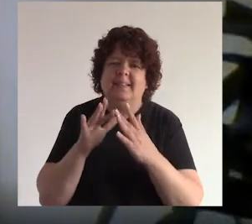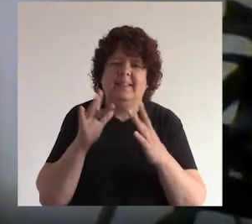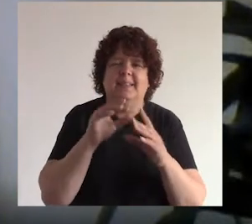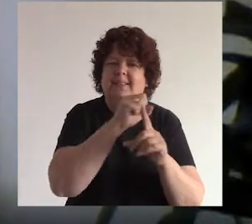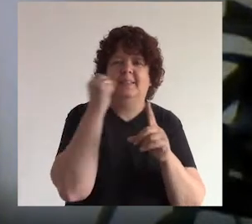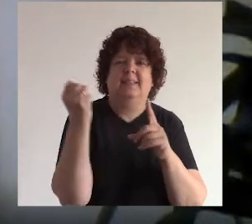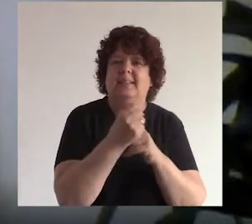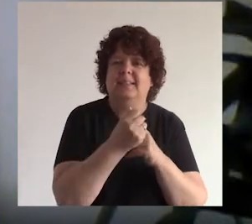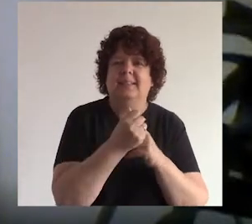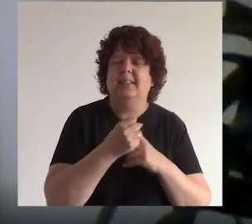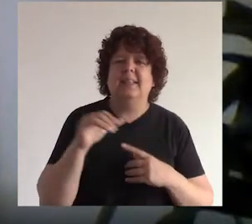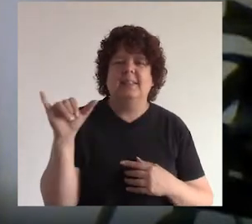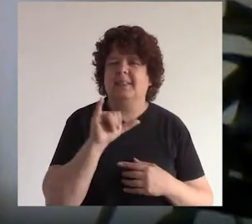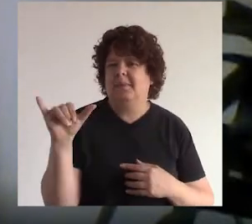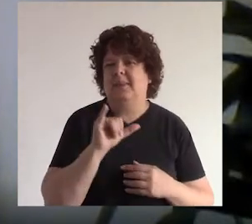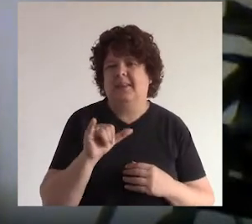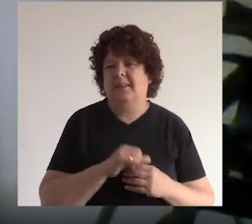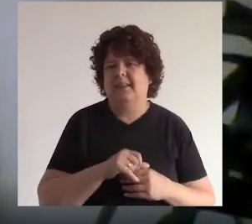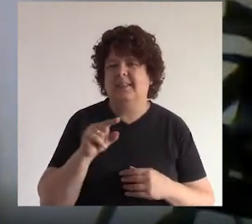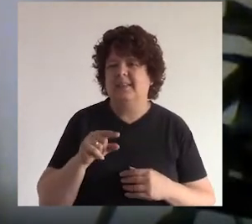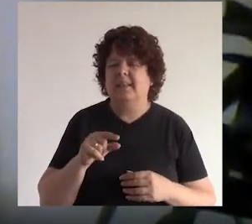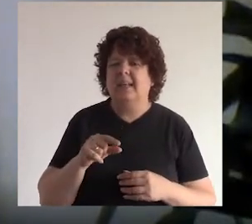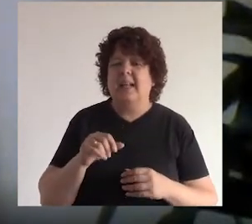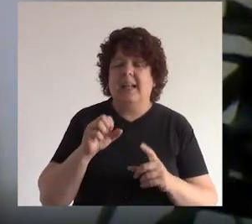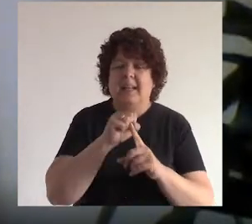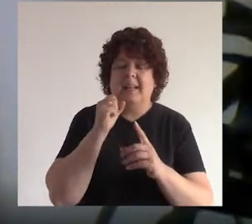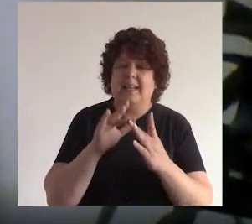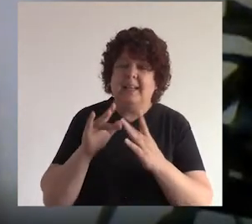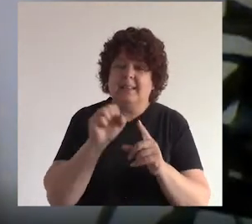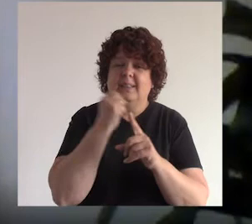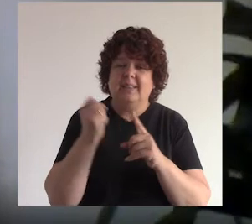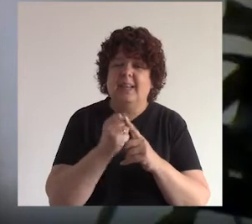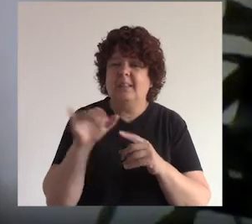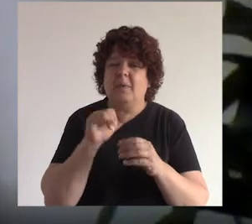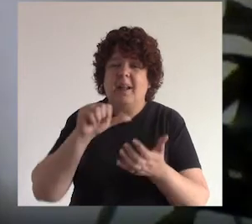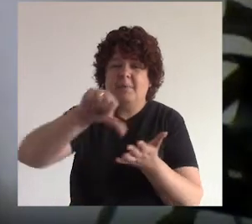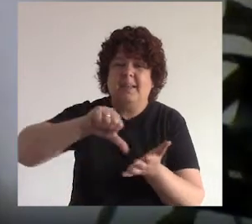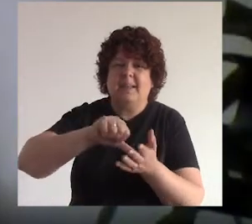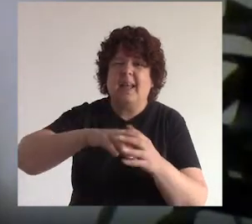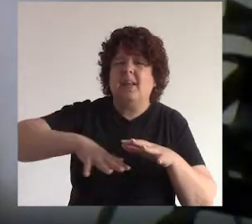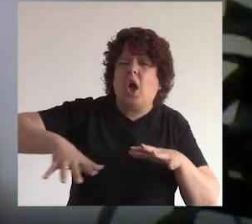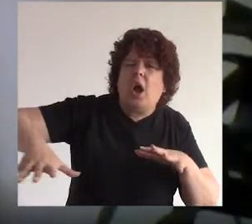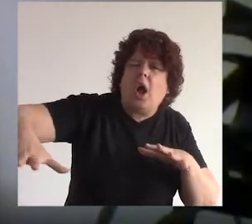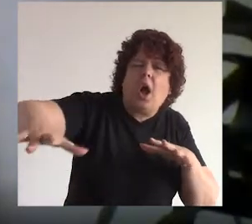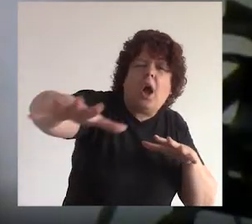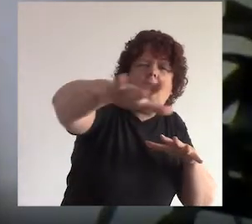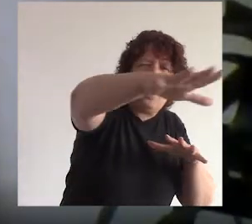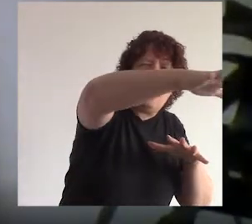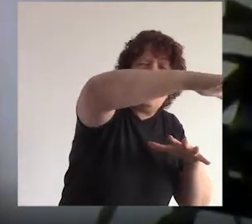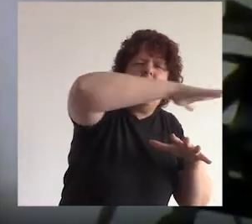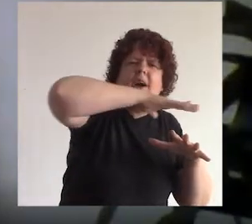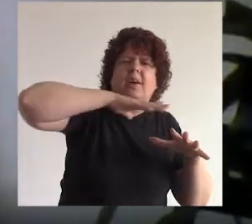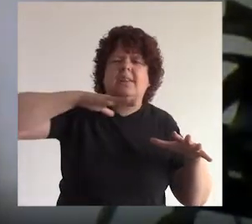las redes sociales la red social es como ese parque enorme es un entorno virtual acuérdense es un parque